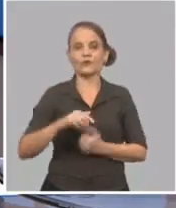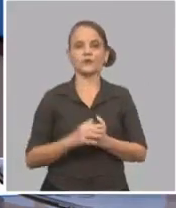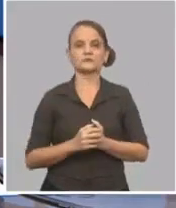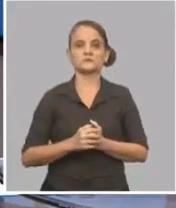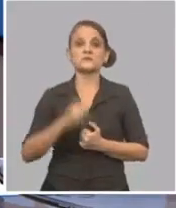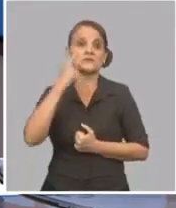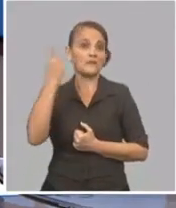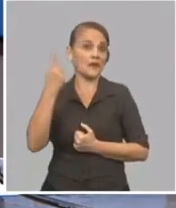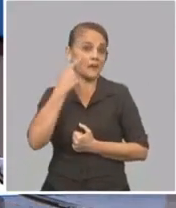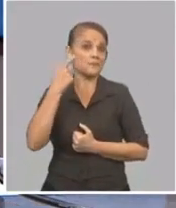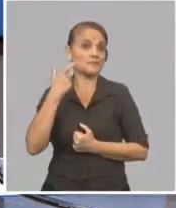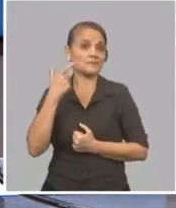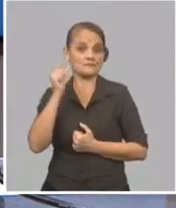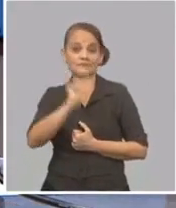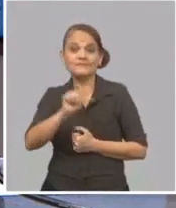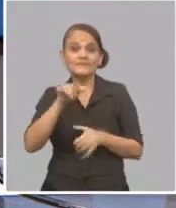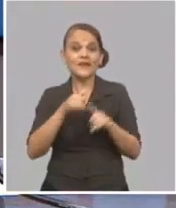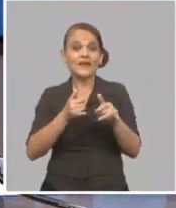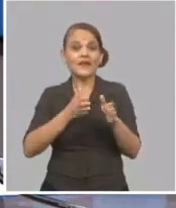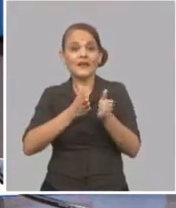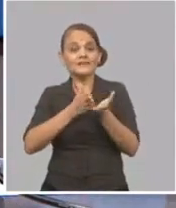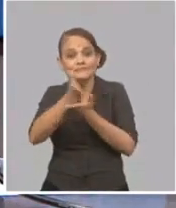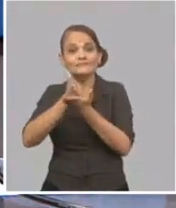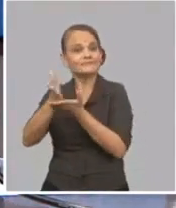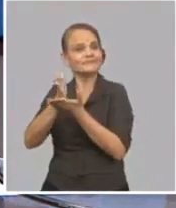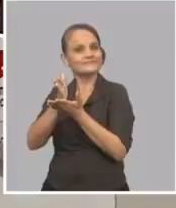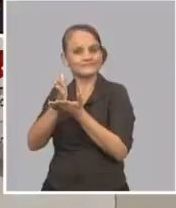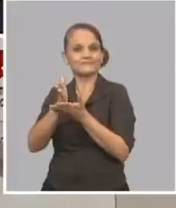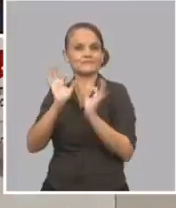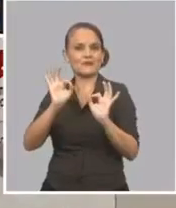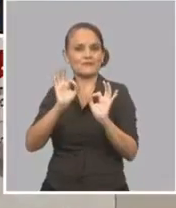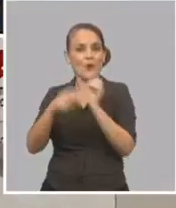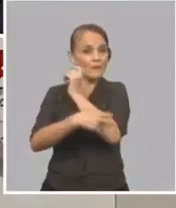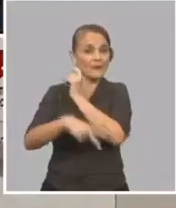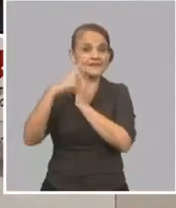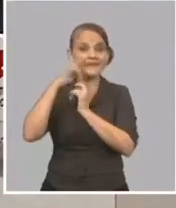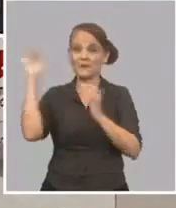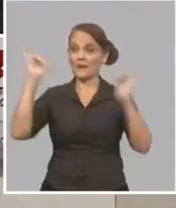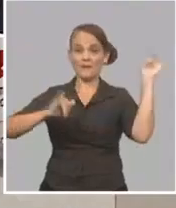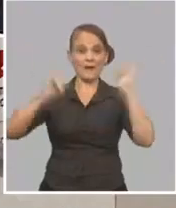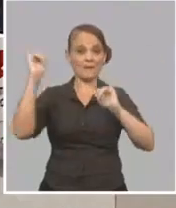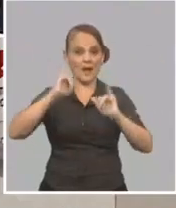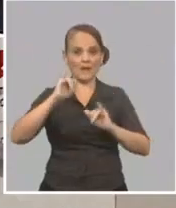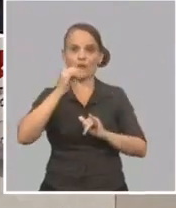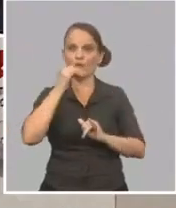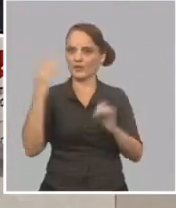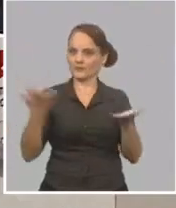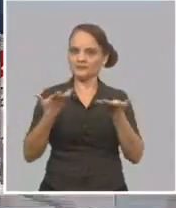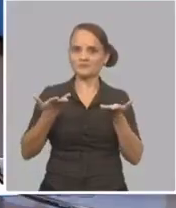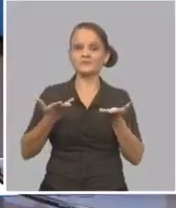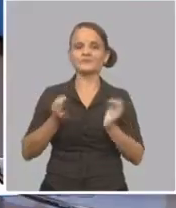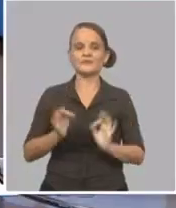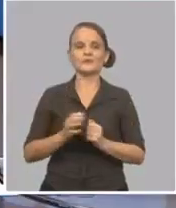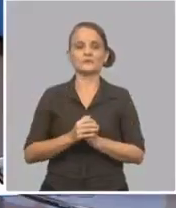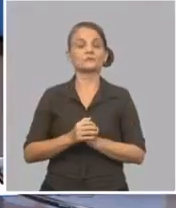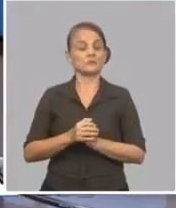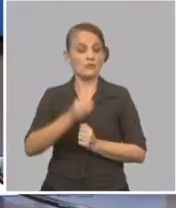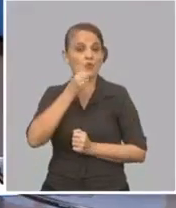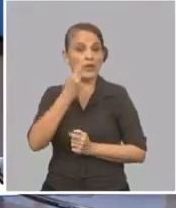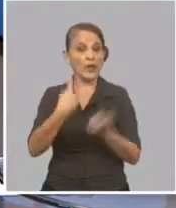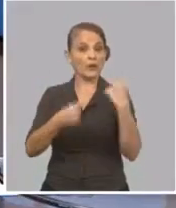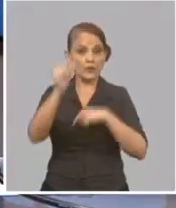se estimulen a volar hacia Cuba. Es decir, que en eso sí pueden regresar ciudadanos cubanos, por ejemplo, que están en el exterior. Correcto.